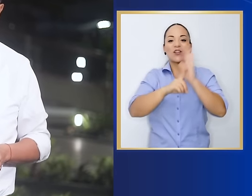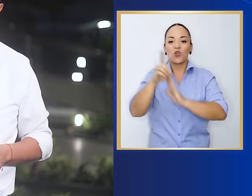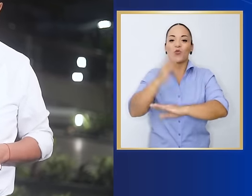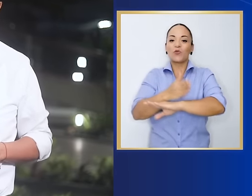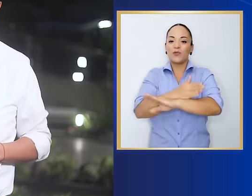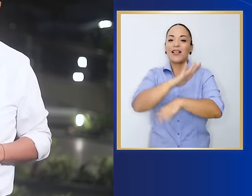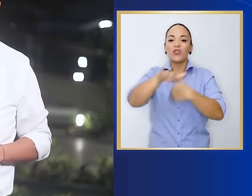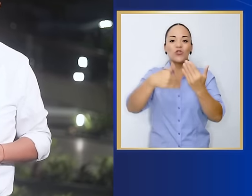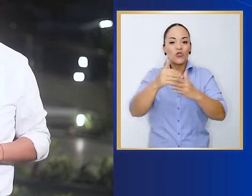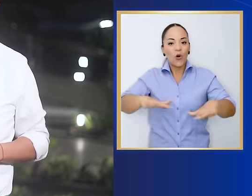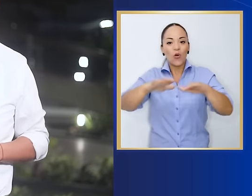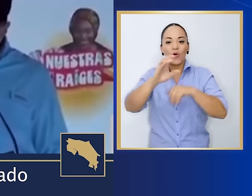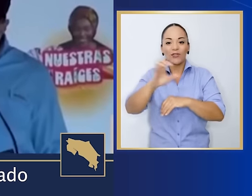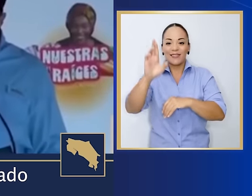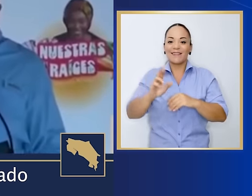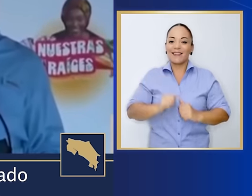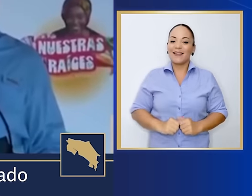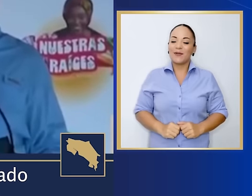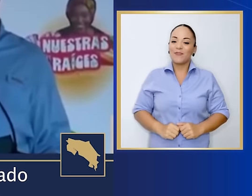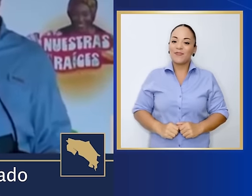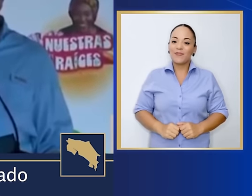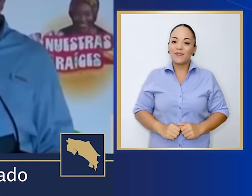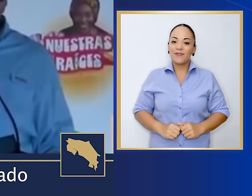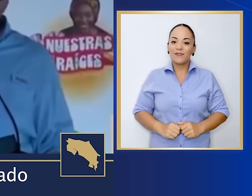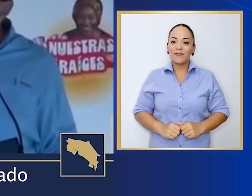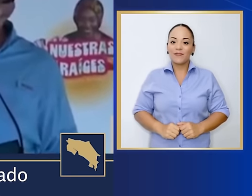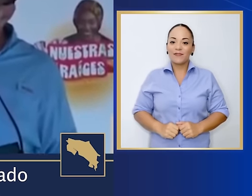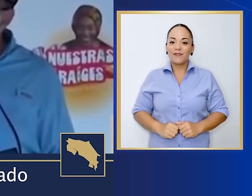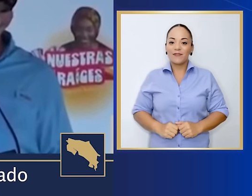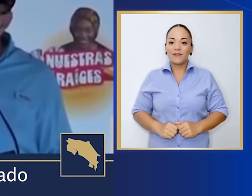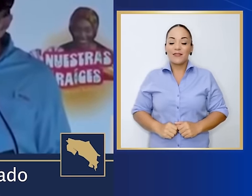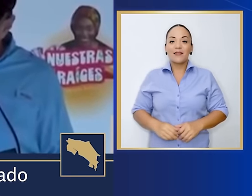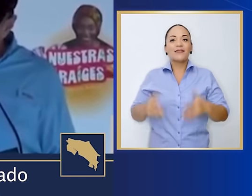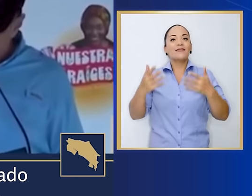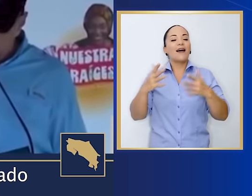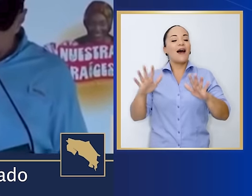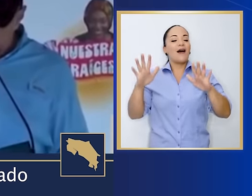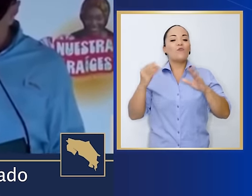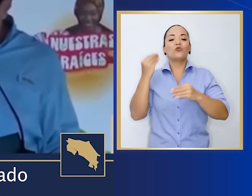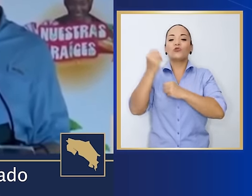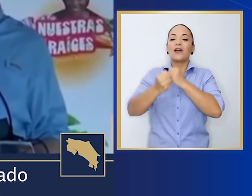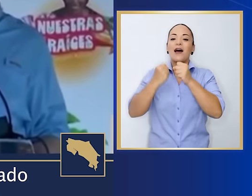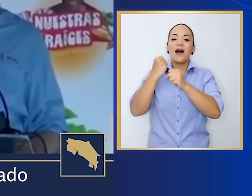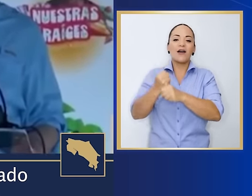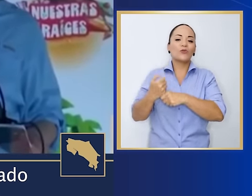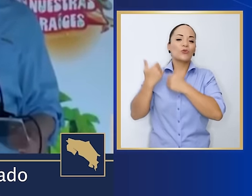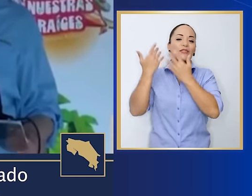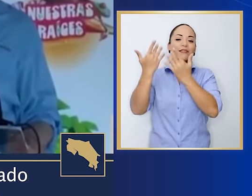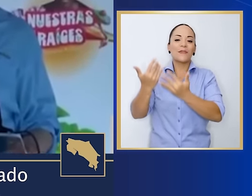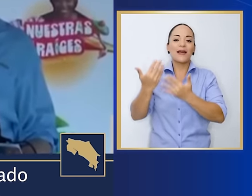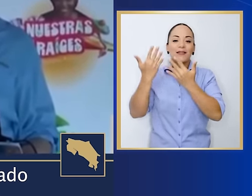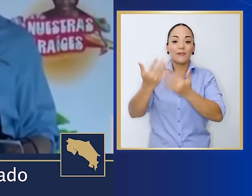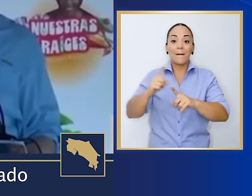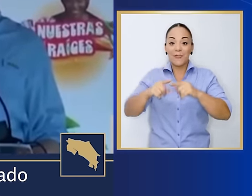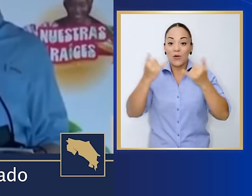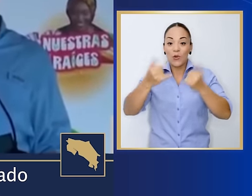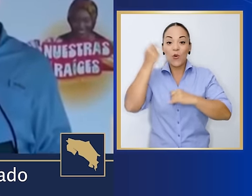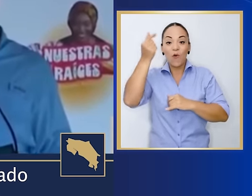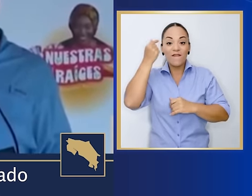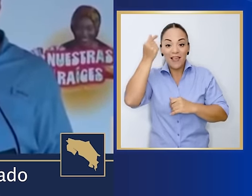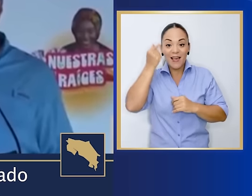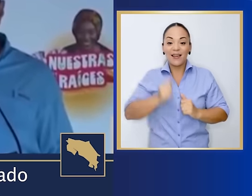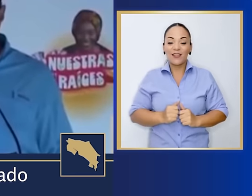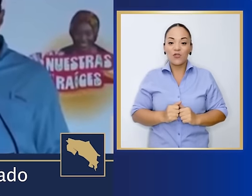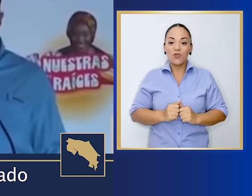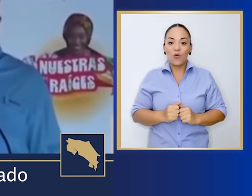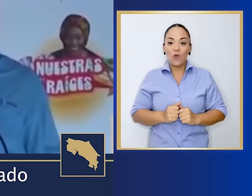prosperidad para toda Costa Rica. Fin, después de décadas de espera, este gobierno le